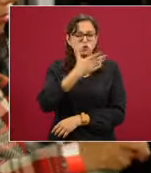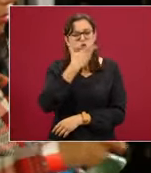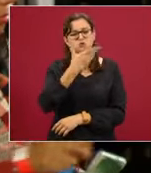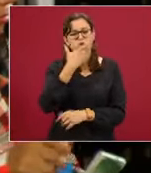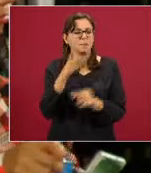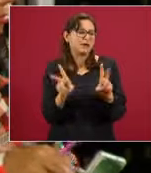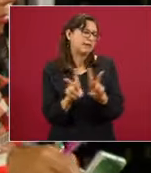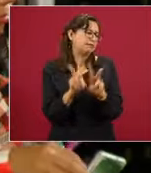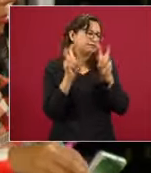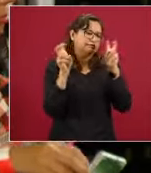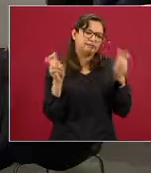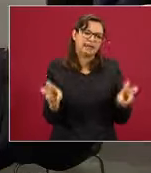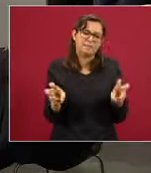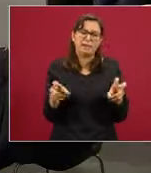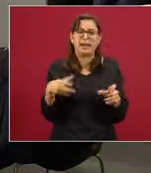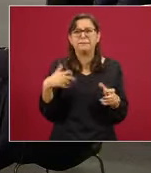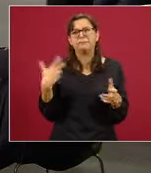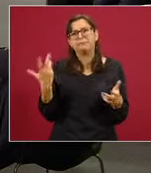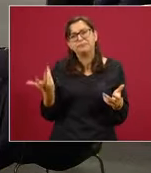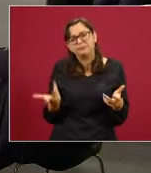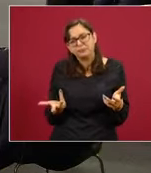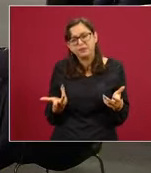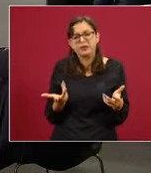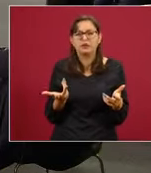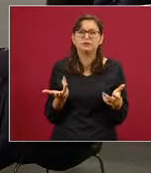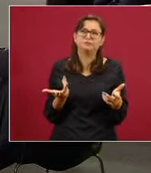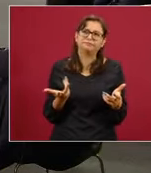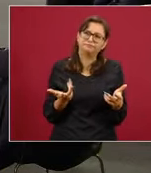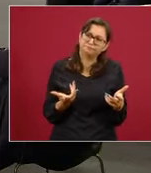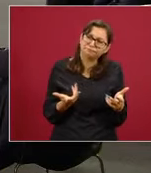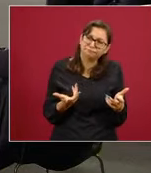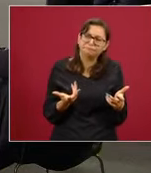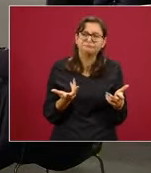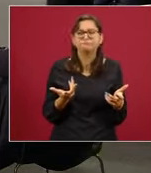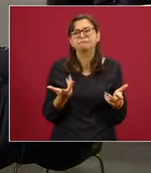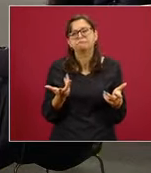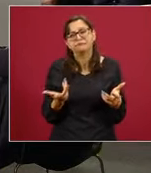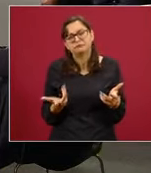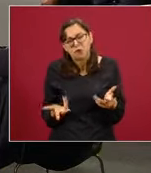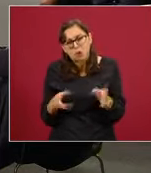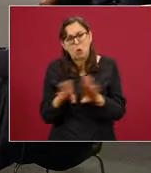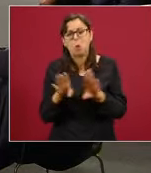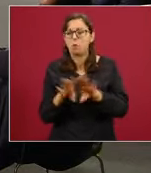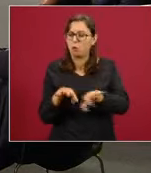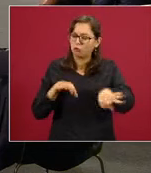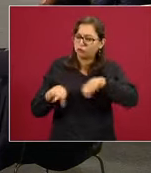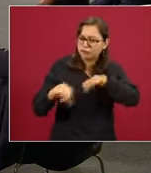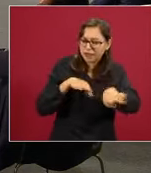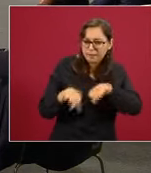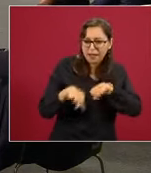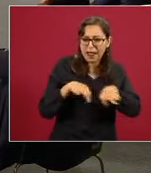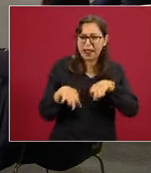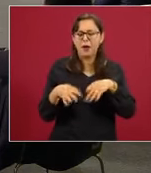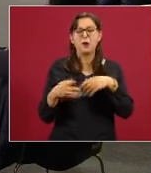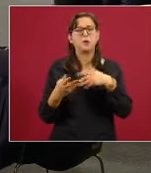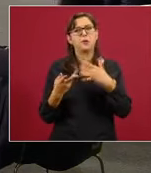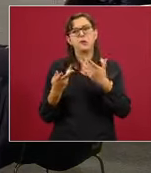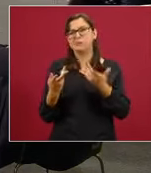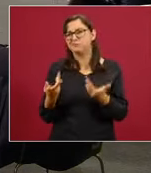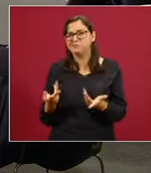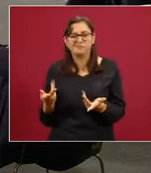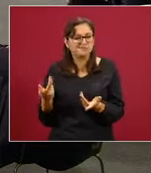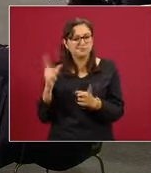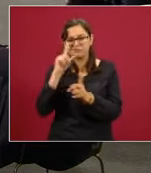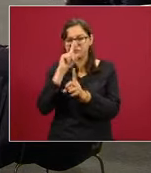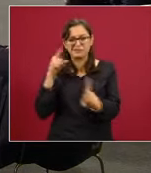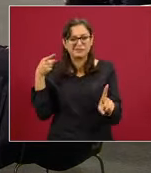los trabajos que se han estado haciendo para los retos que